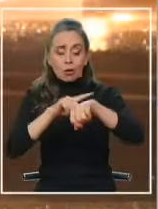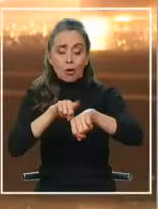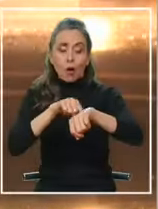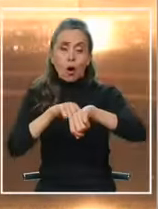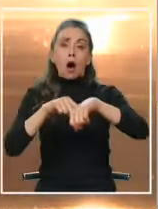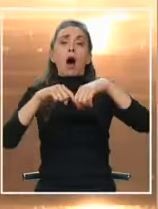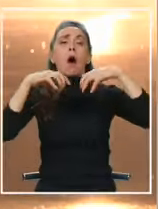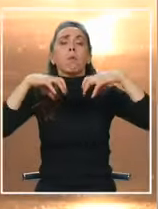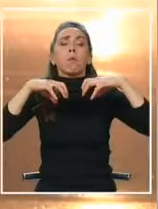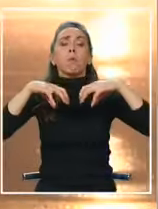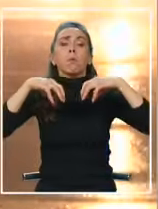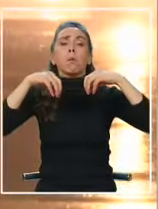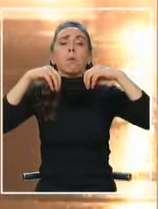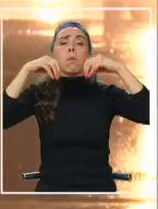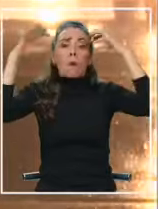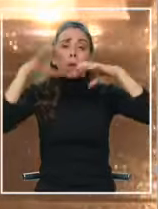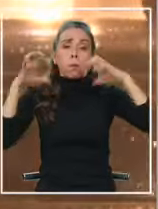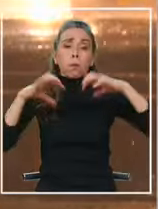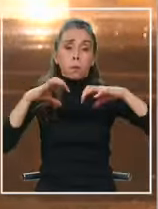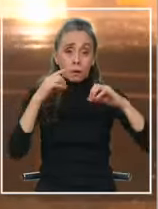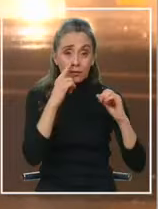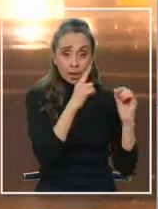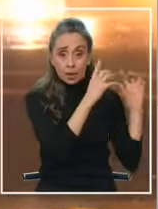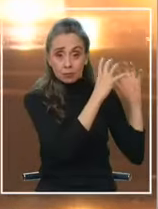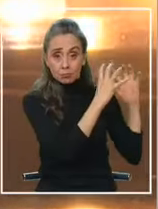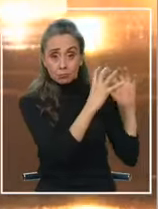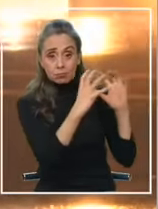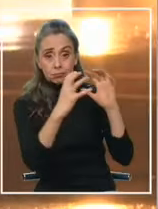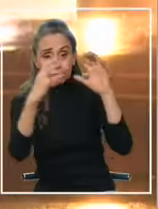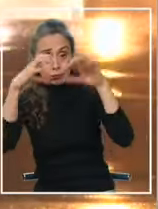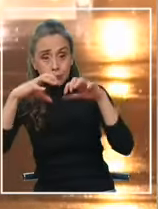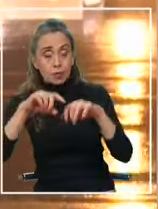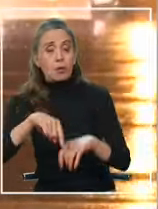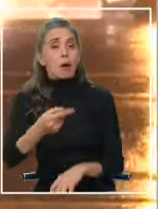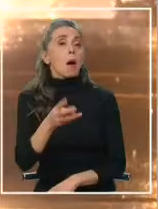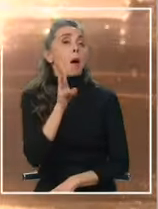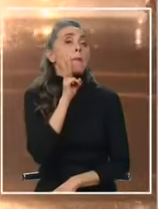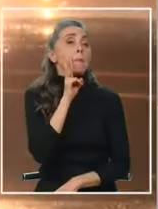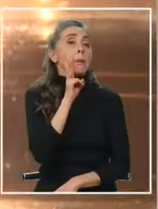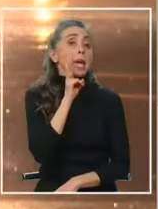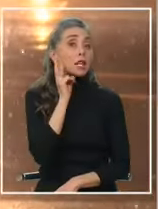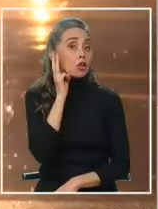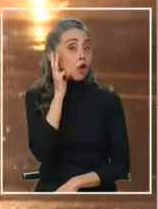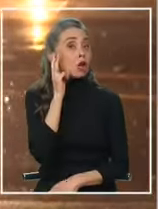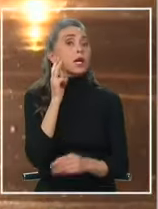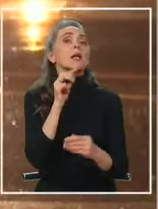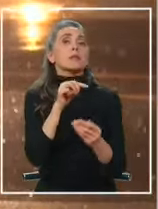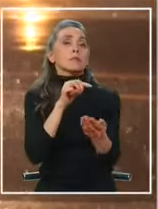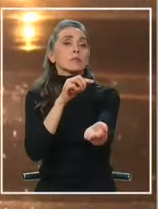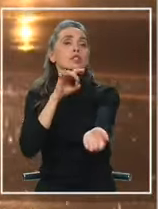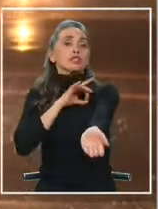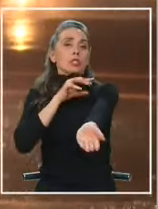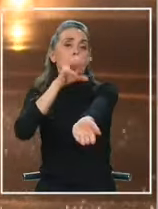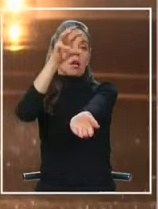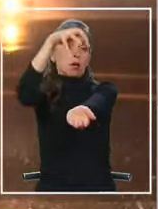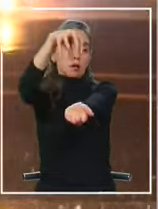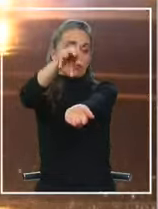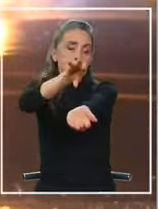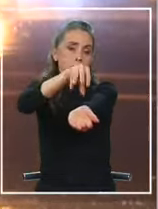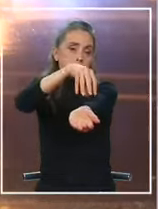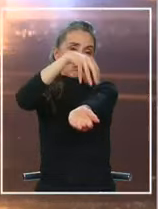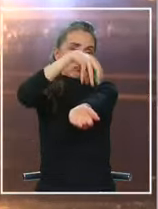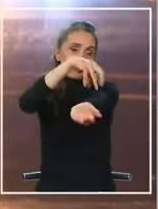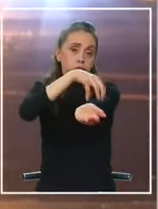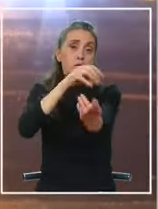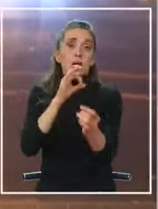paso de las horas. Sí, imagen absolutamente en vivo. Va a un nuevo sistema frontal, se espera que llegue el miércoles a la zona central de nuestro país con características